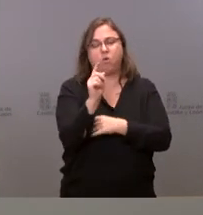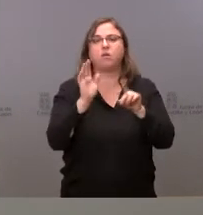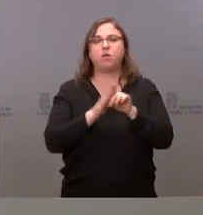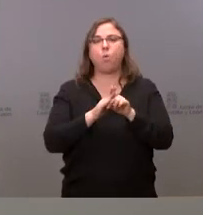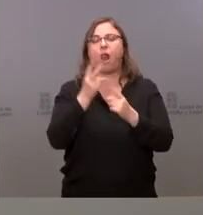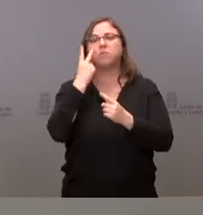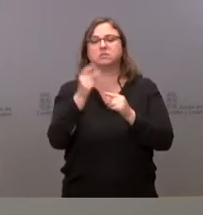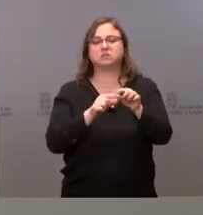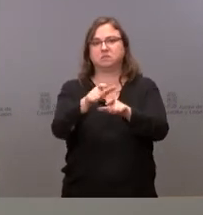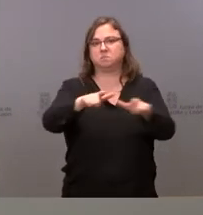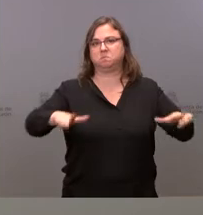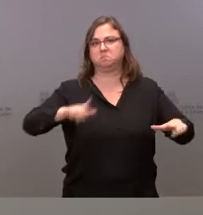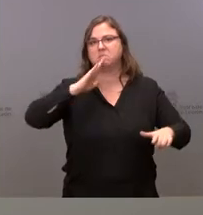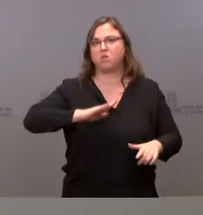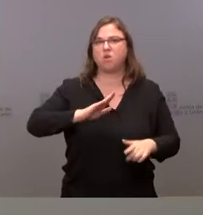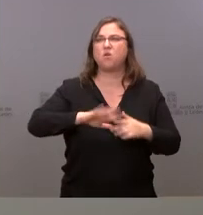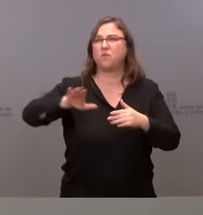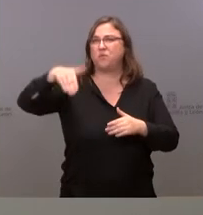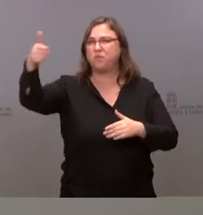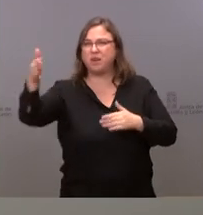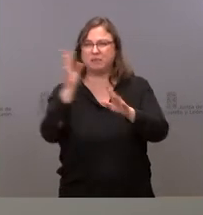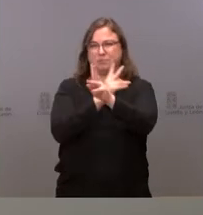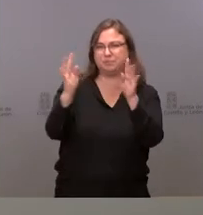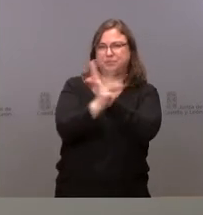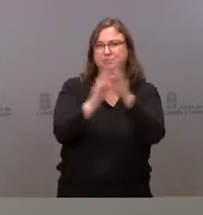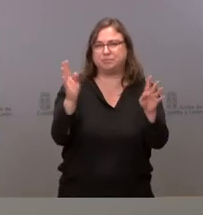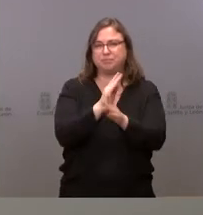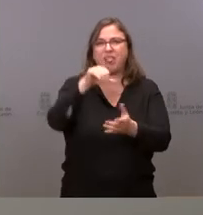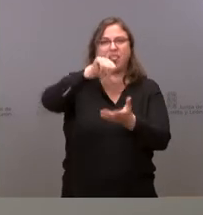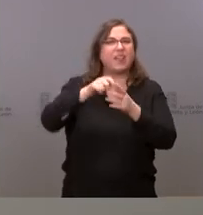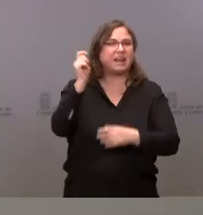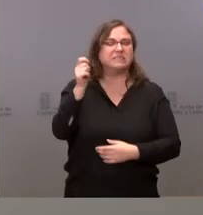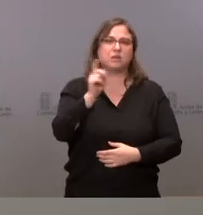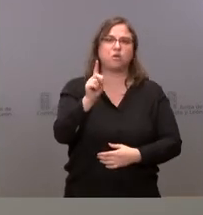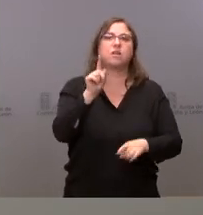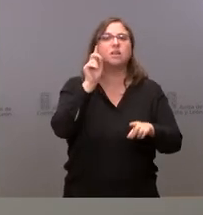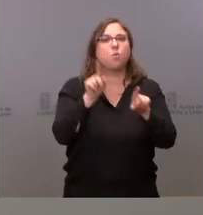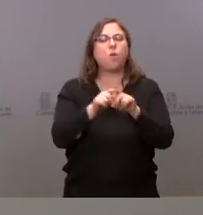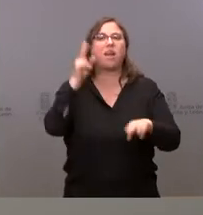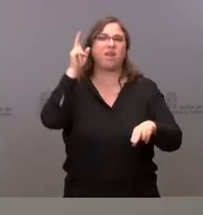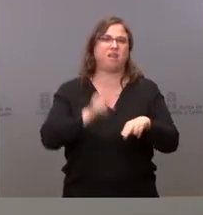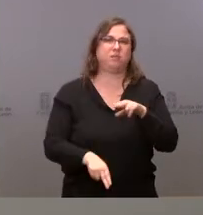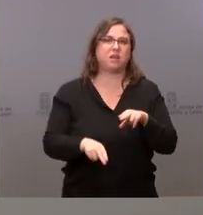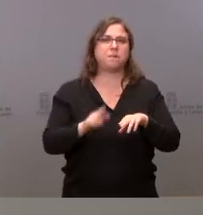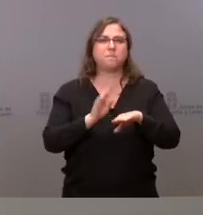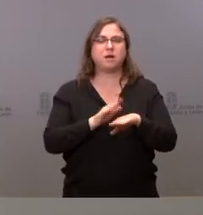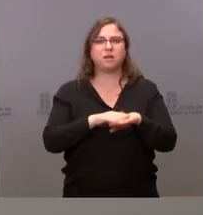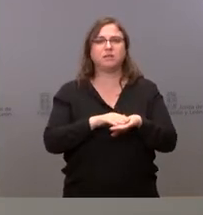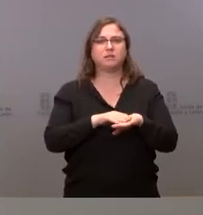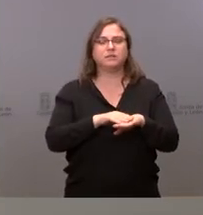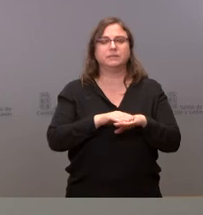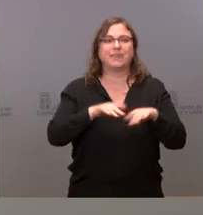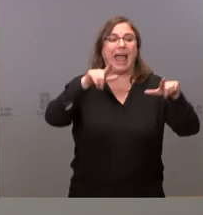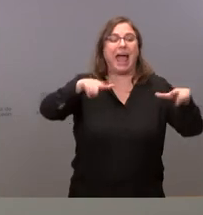de personas ajenas al centro por el centro es decir tratar de evitar en la medida de lo posible las